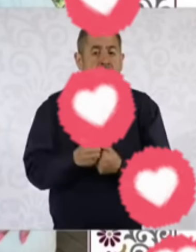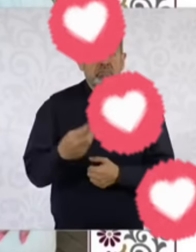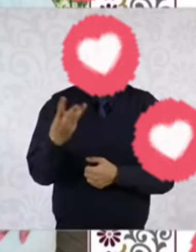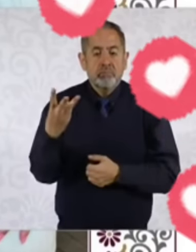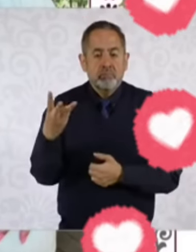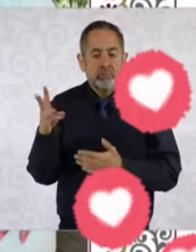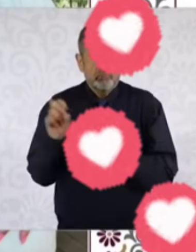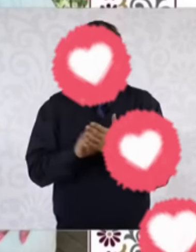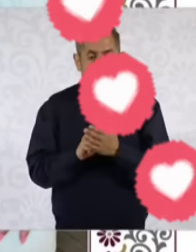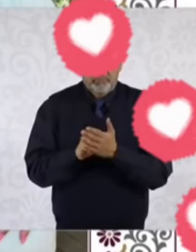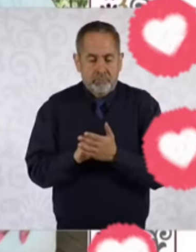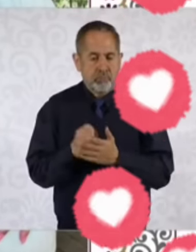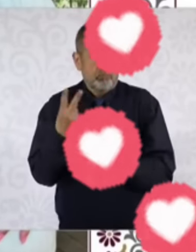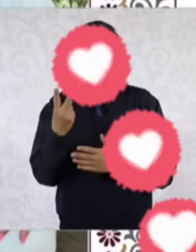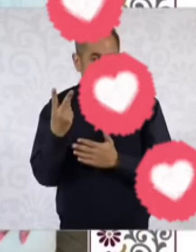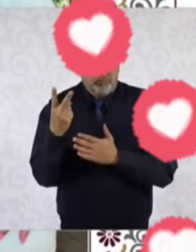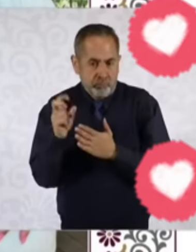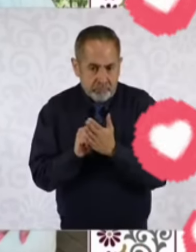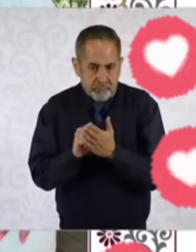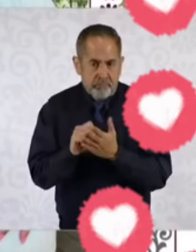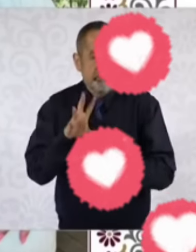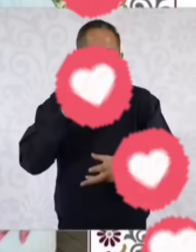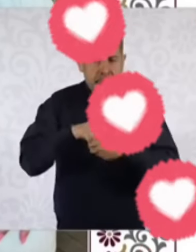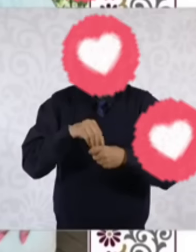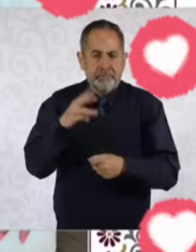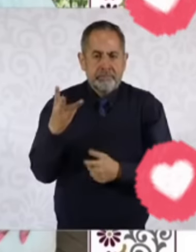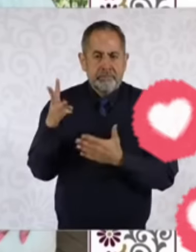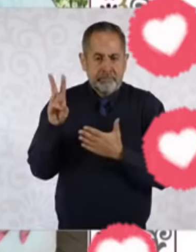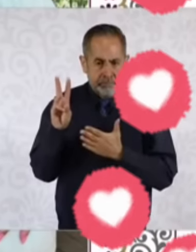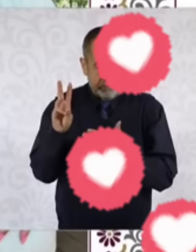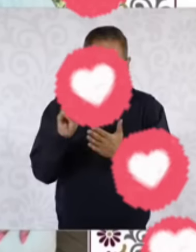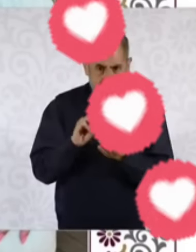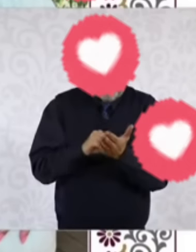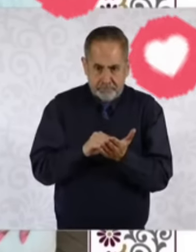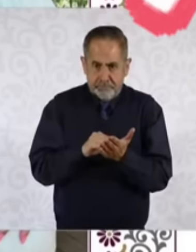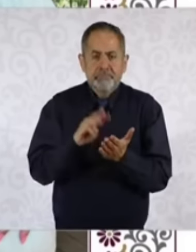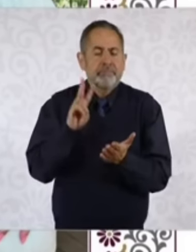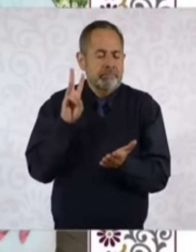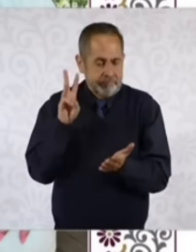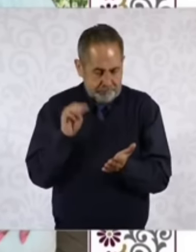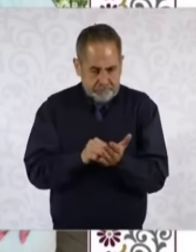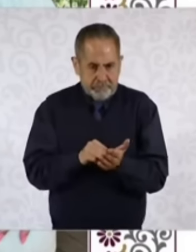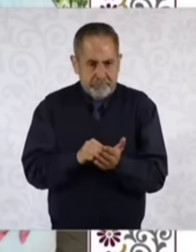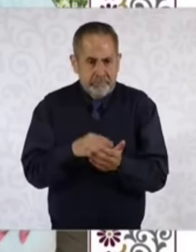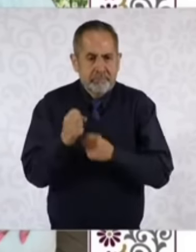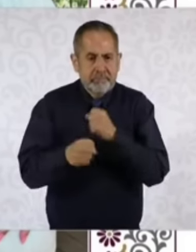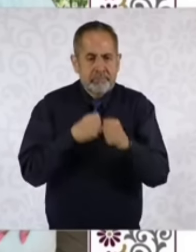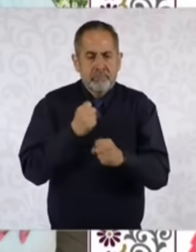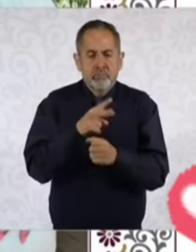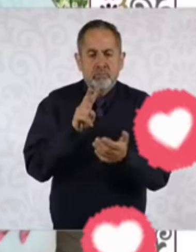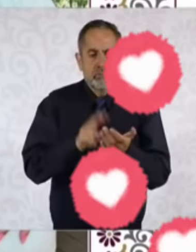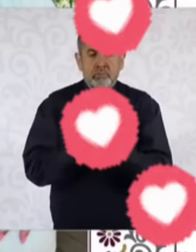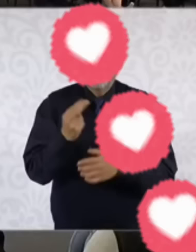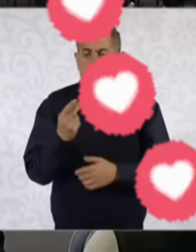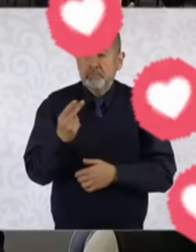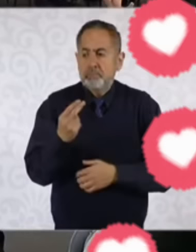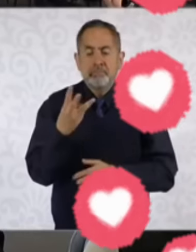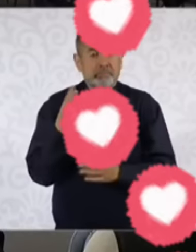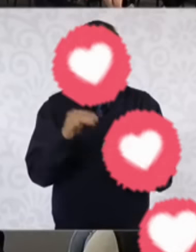bimestrales para el año dos mil veinticinco, es el monto que se va a entregar de esta pensión.